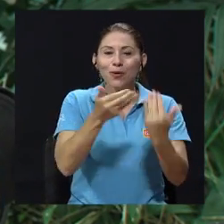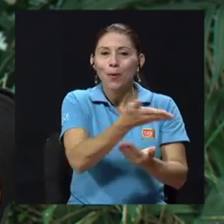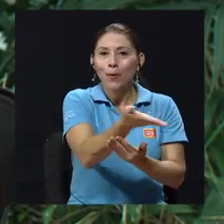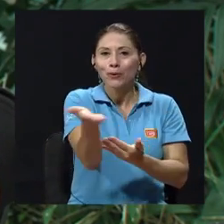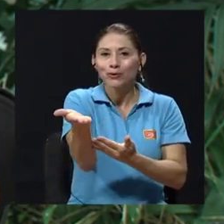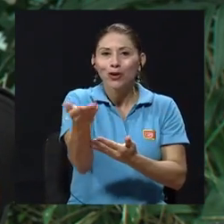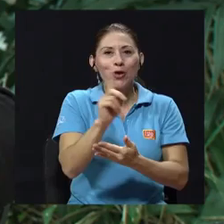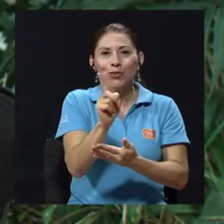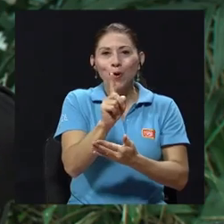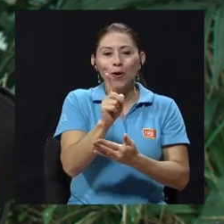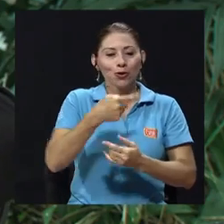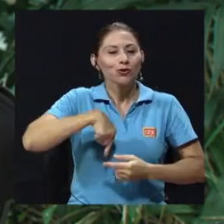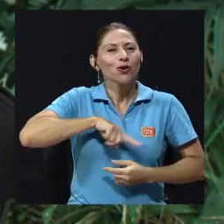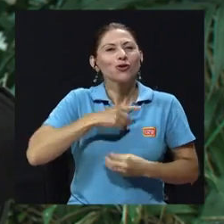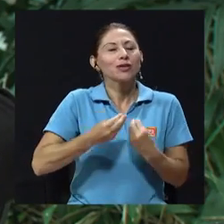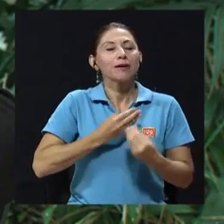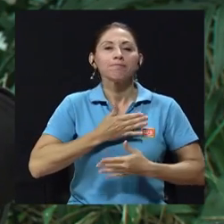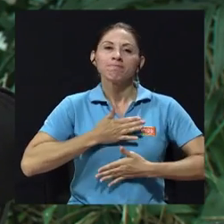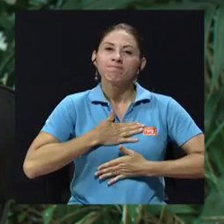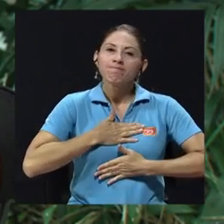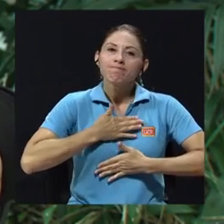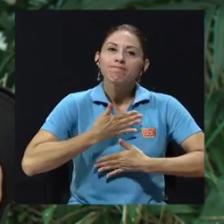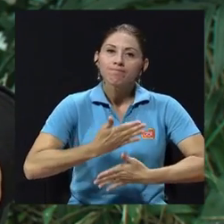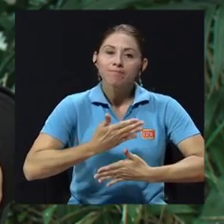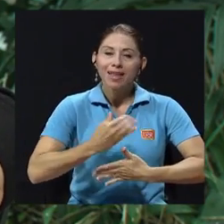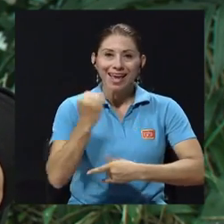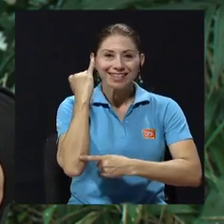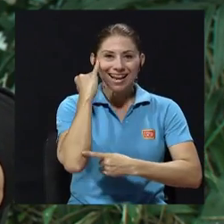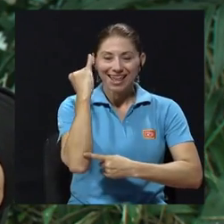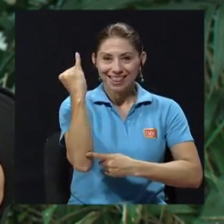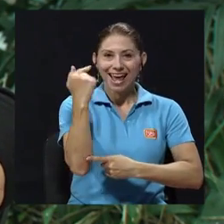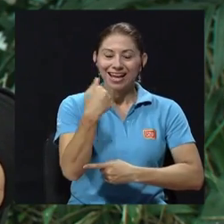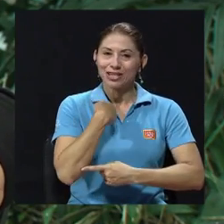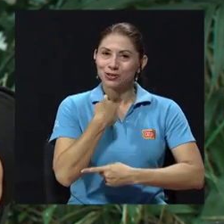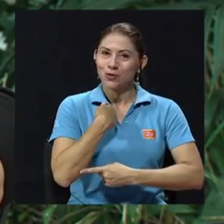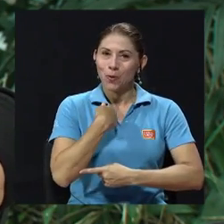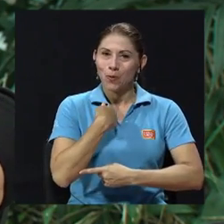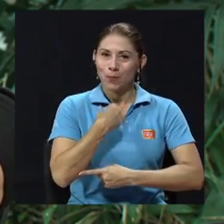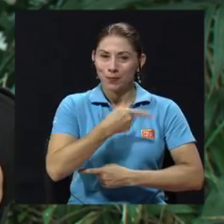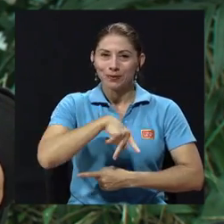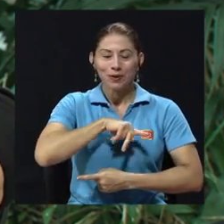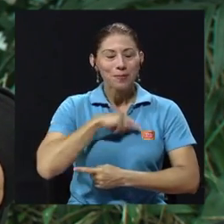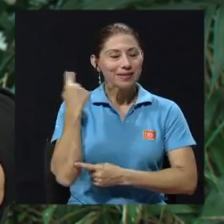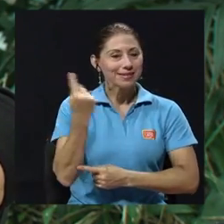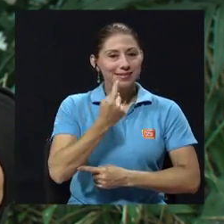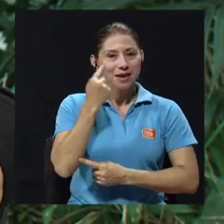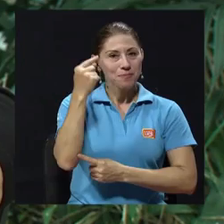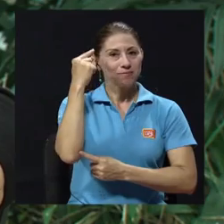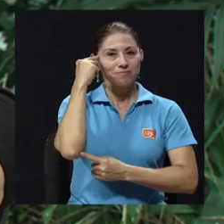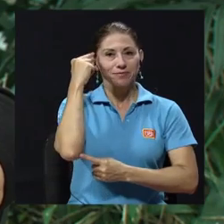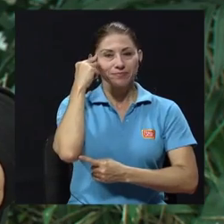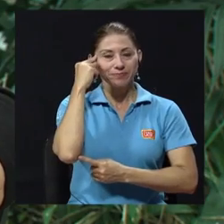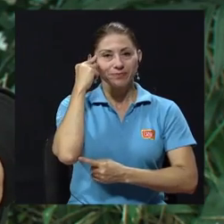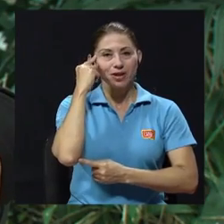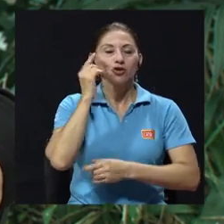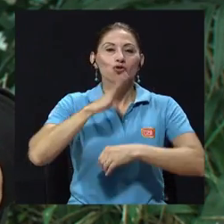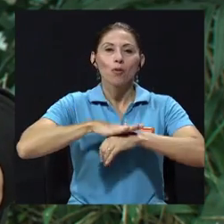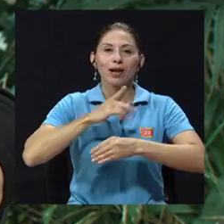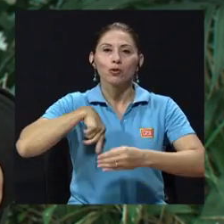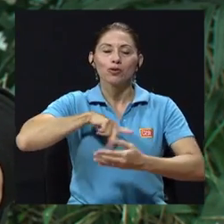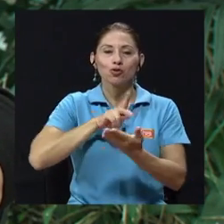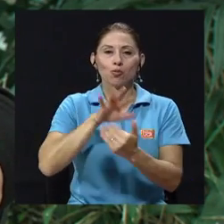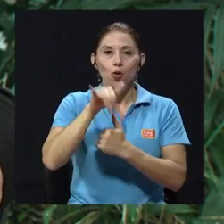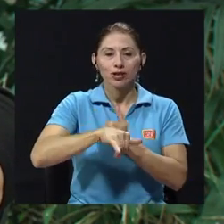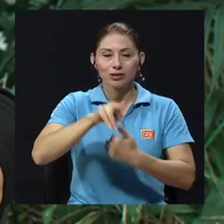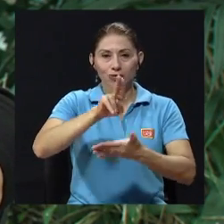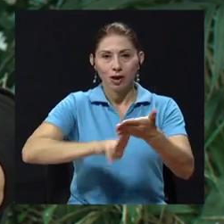sino a darse. Esa es la idea que yo, en lo particular, siempre he tenido respecto de nuestros